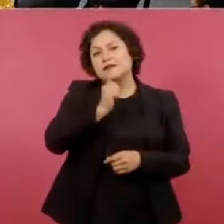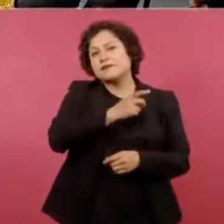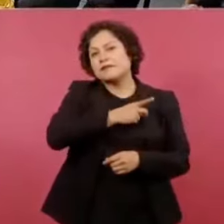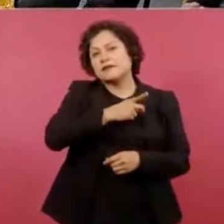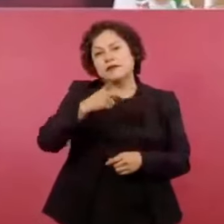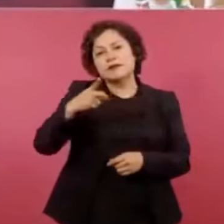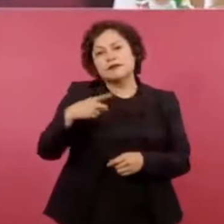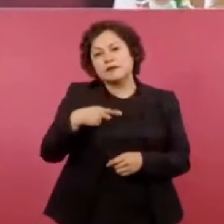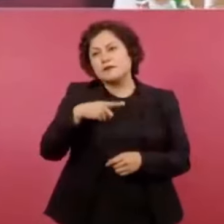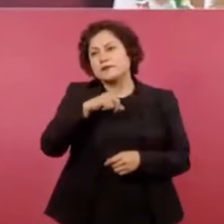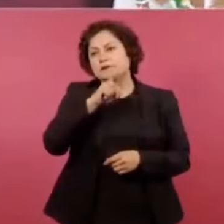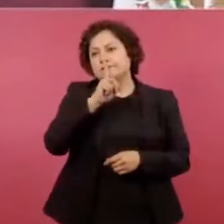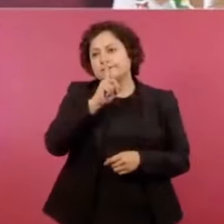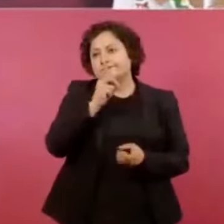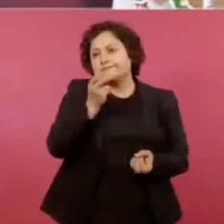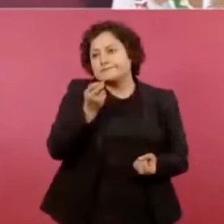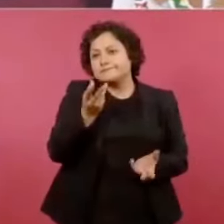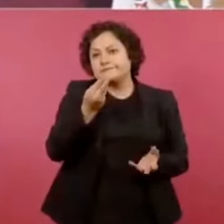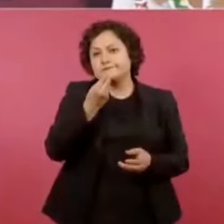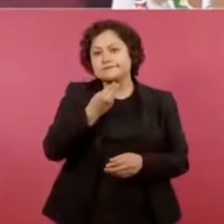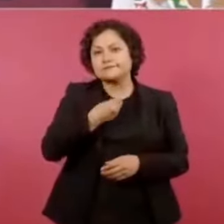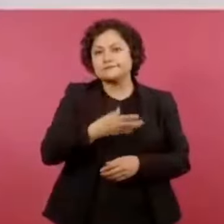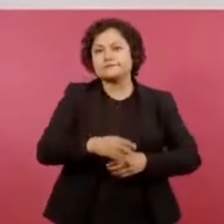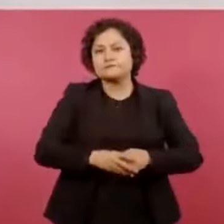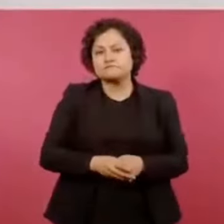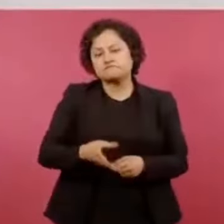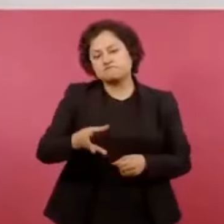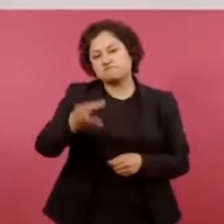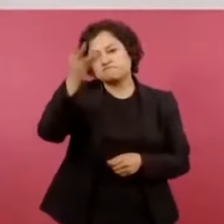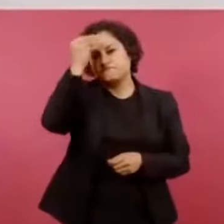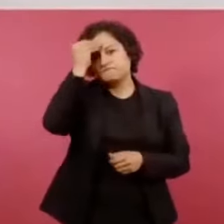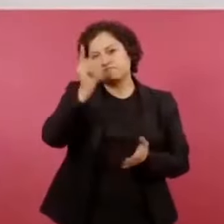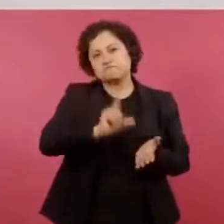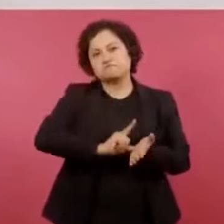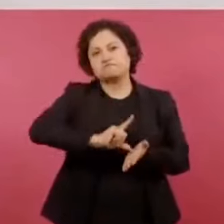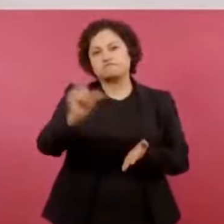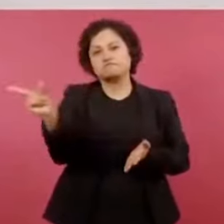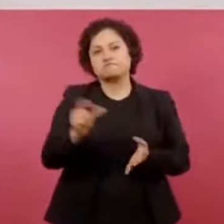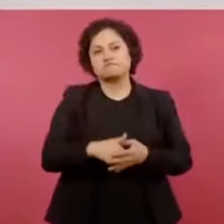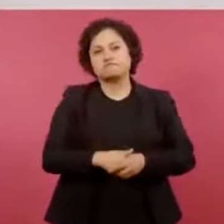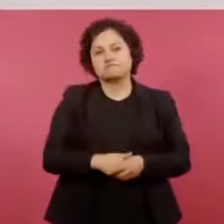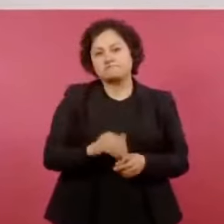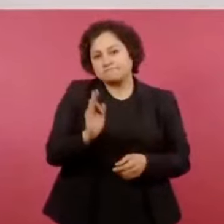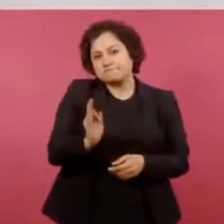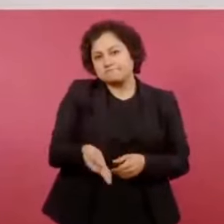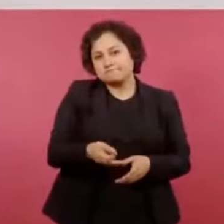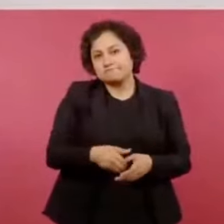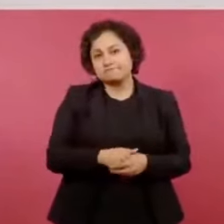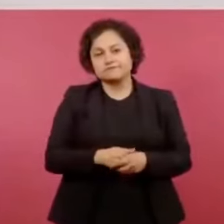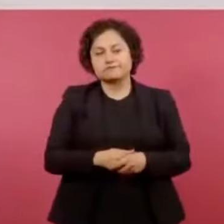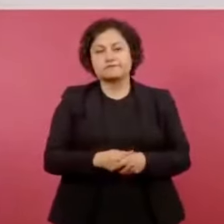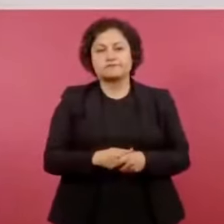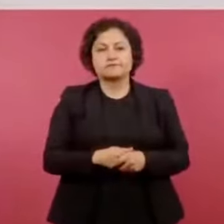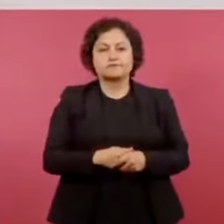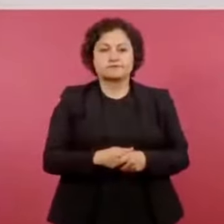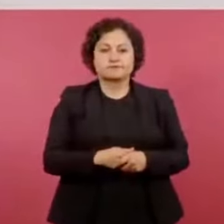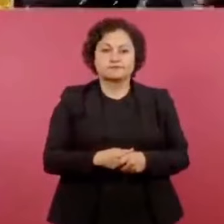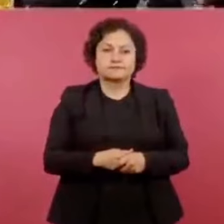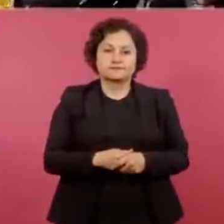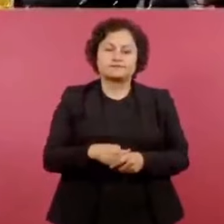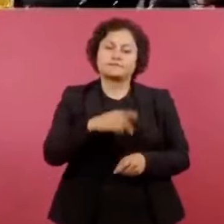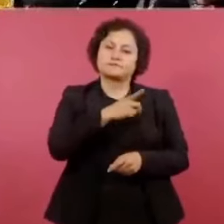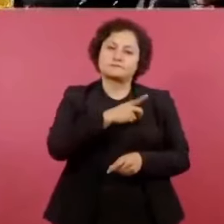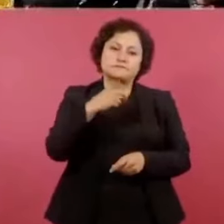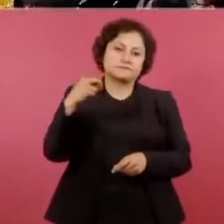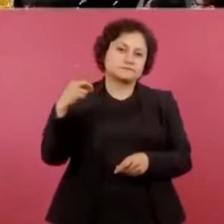humillación, hay que aprender y aceptar que se tiene que pagar